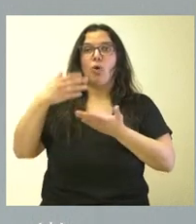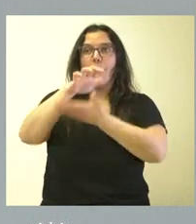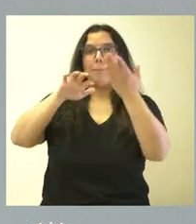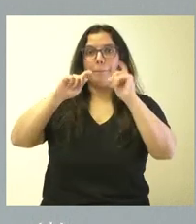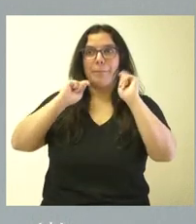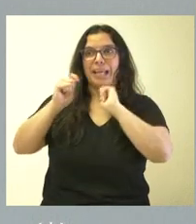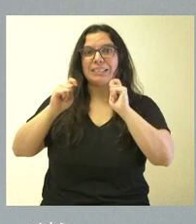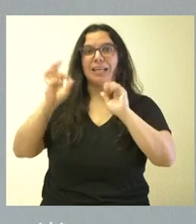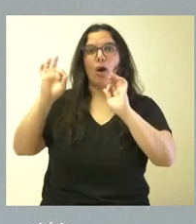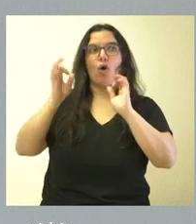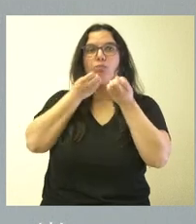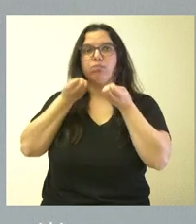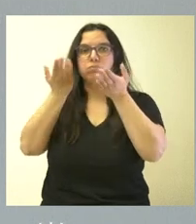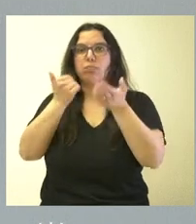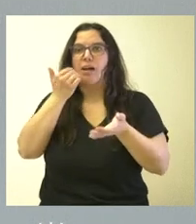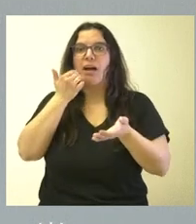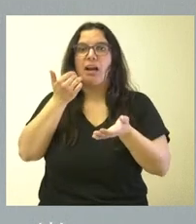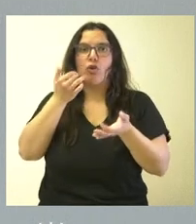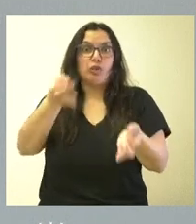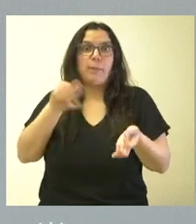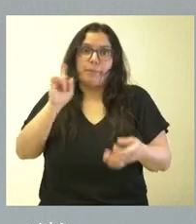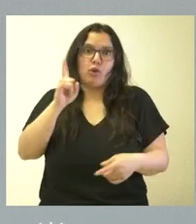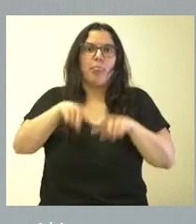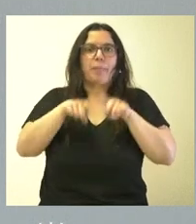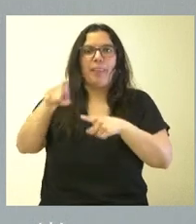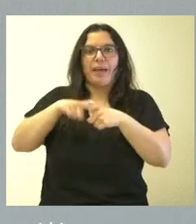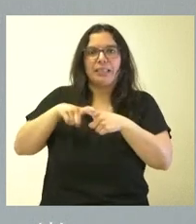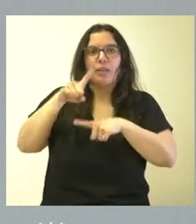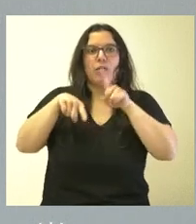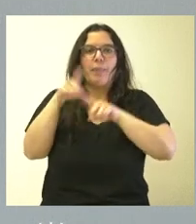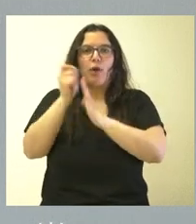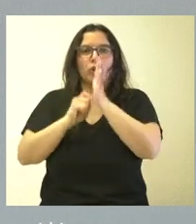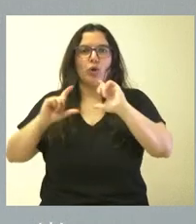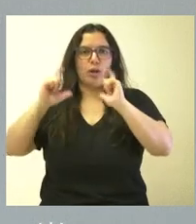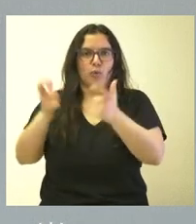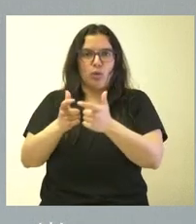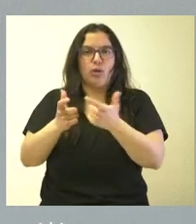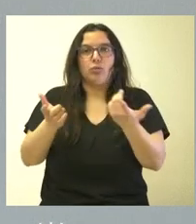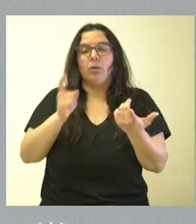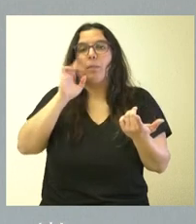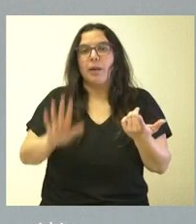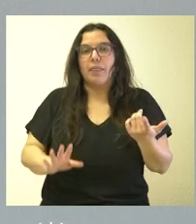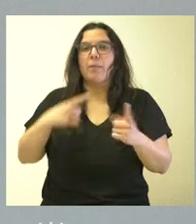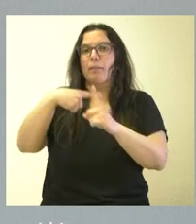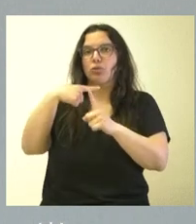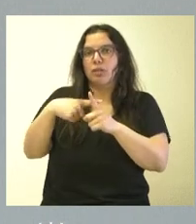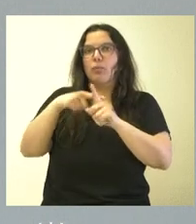o una declaración institucional en función de las características y condiciones de estas reuniones. Para nosotros nos parece muy positivo que el vicepresidente